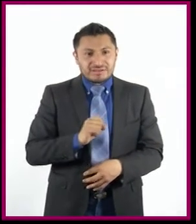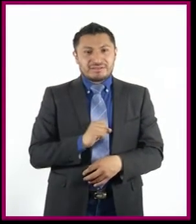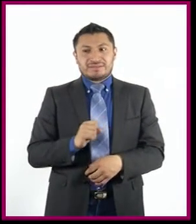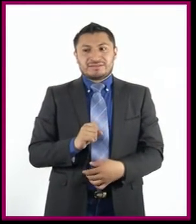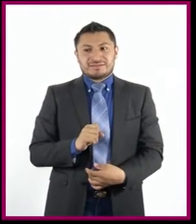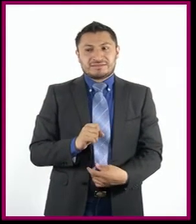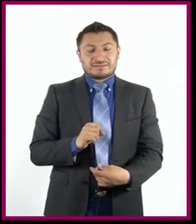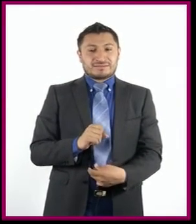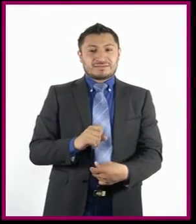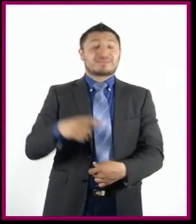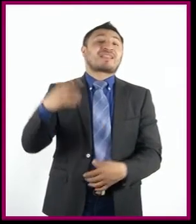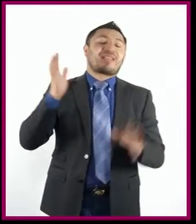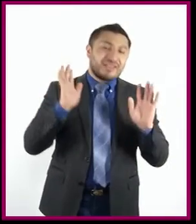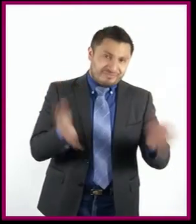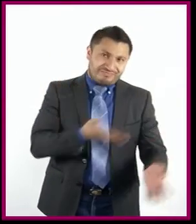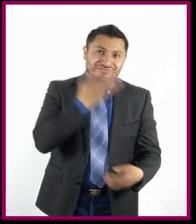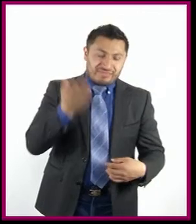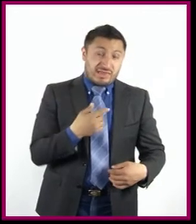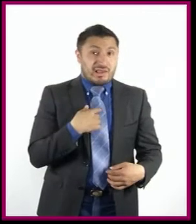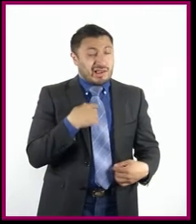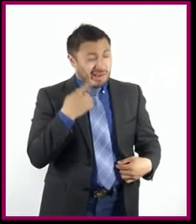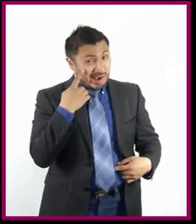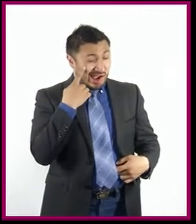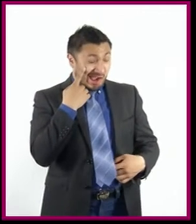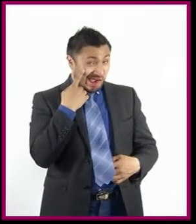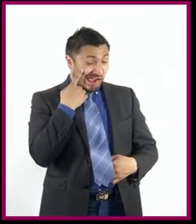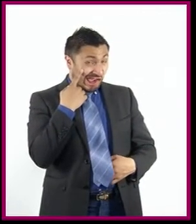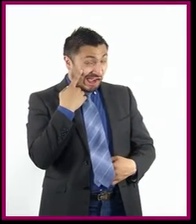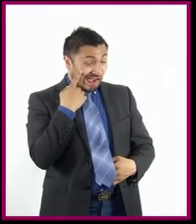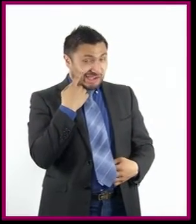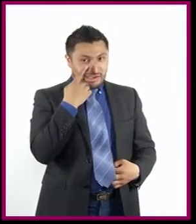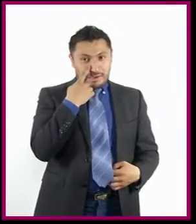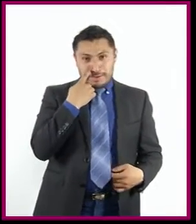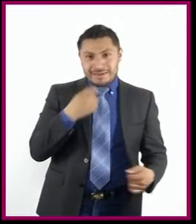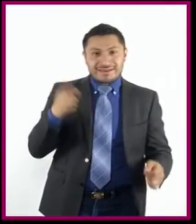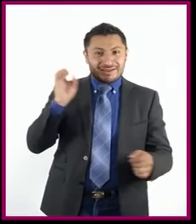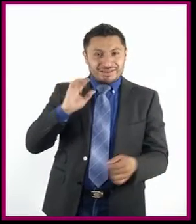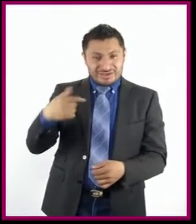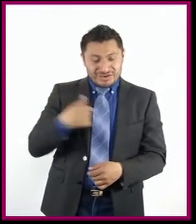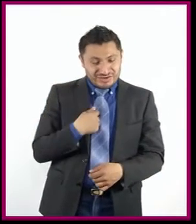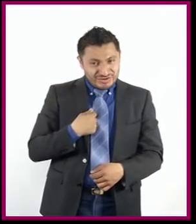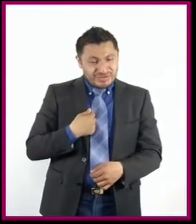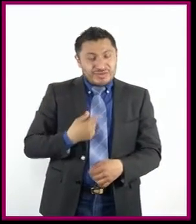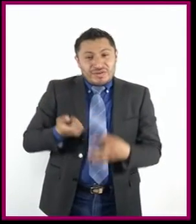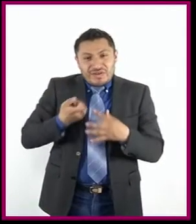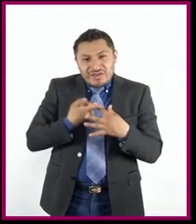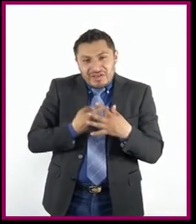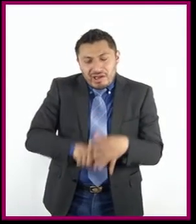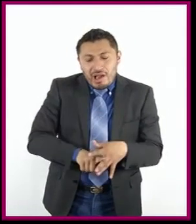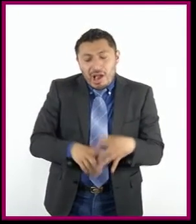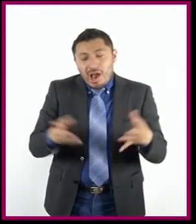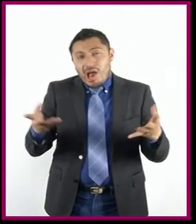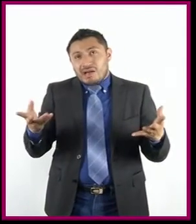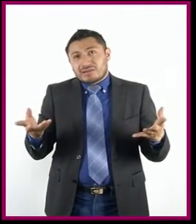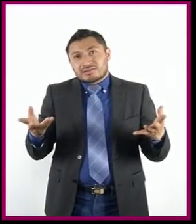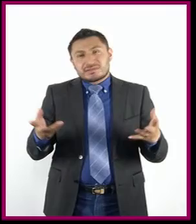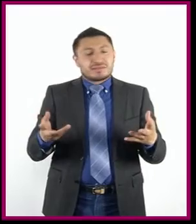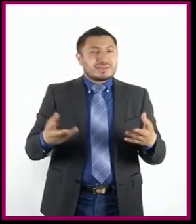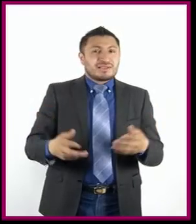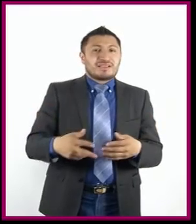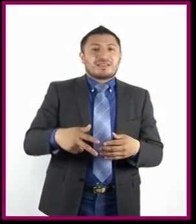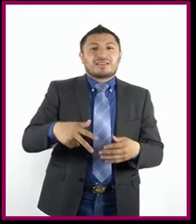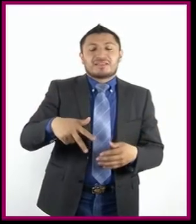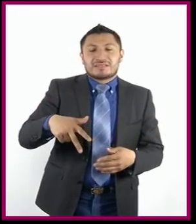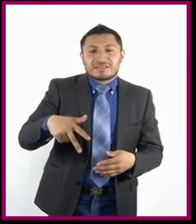Y esta costumbre de guiñar un ojo, la contraje. El 13 de septiembre